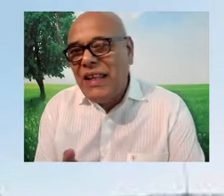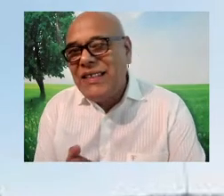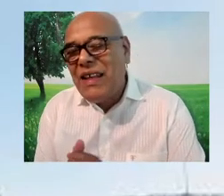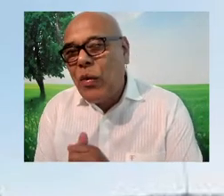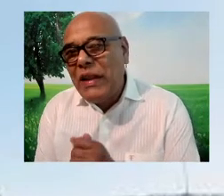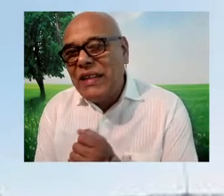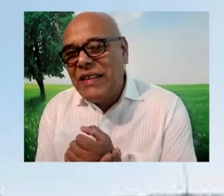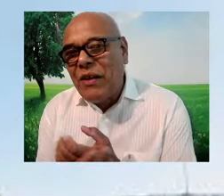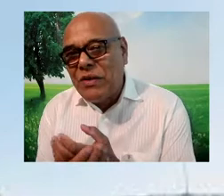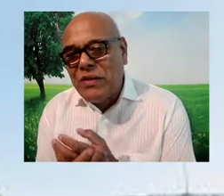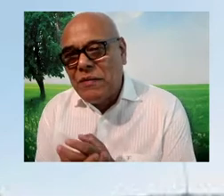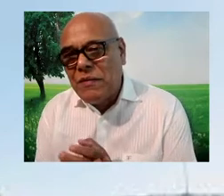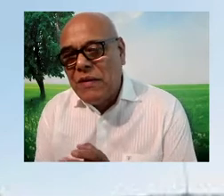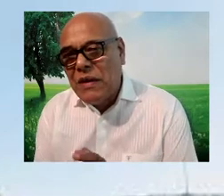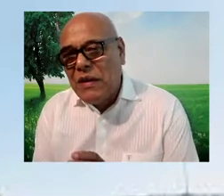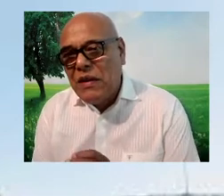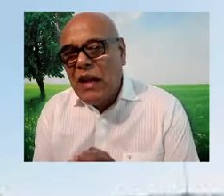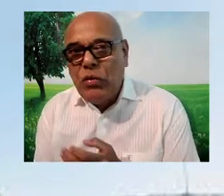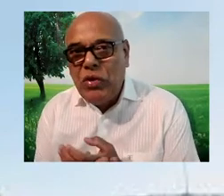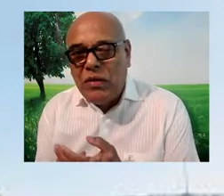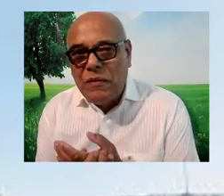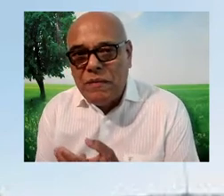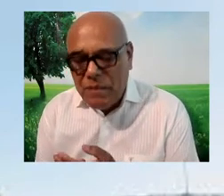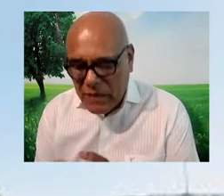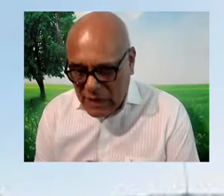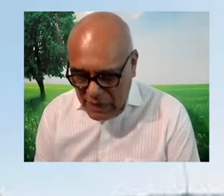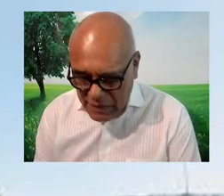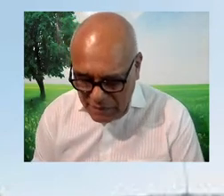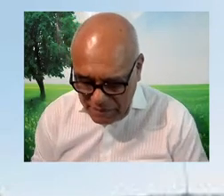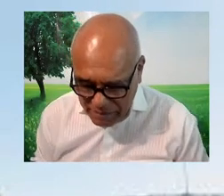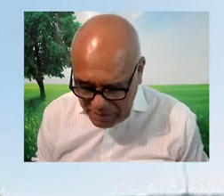de 50 estados de la Unión.